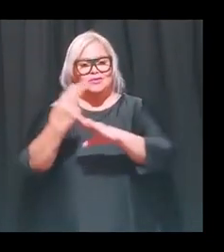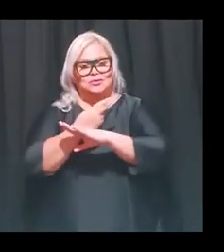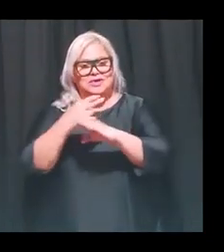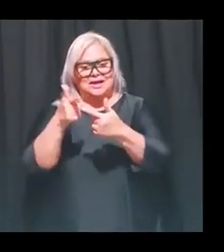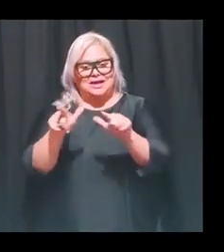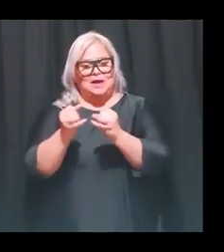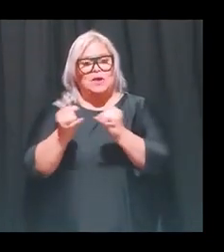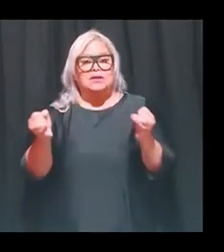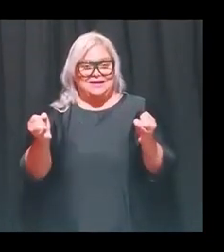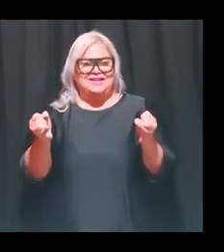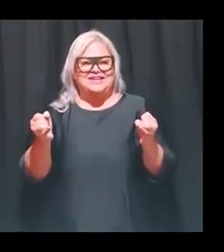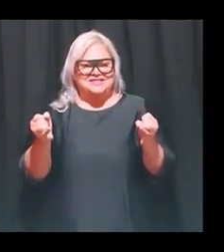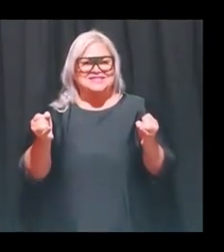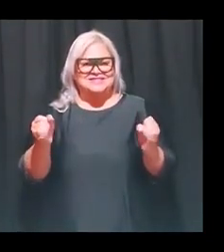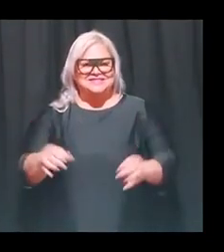lenguaje de línea.